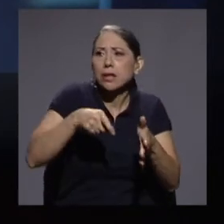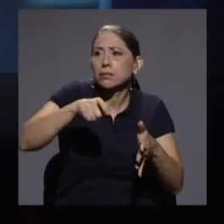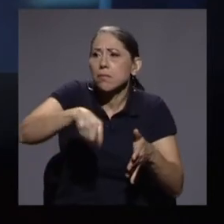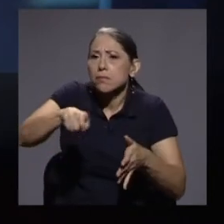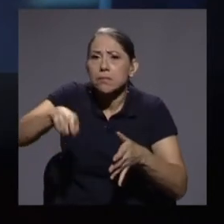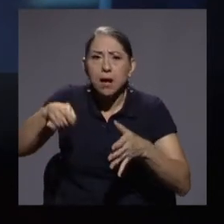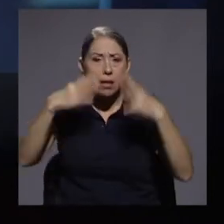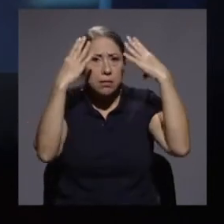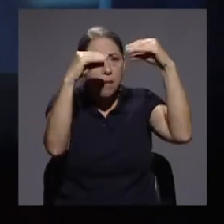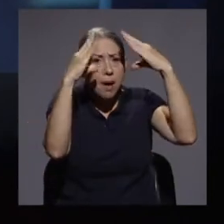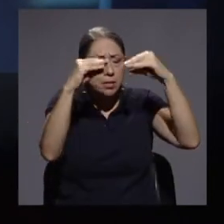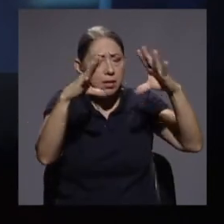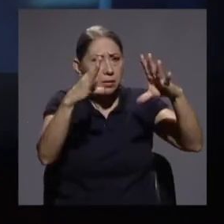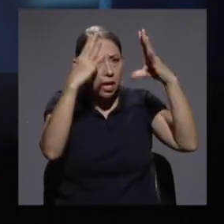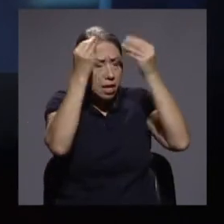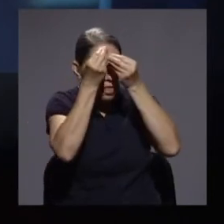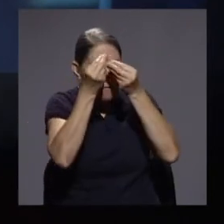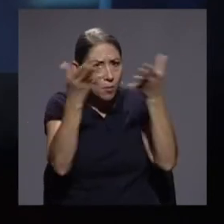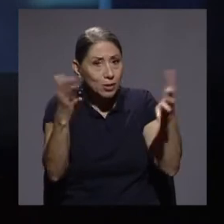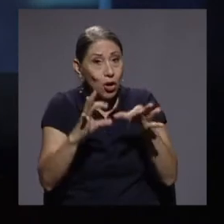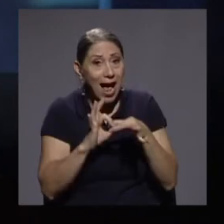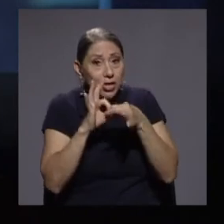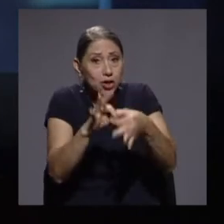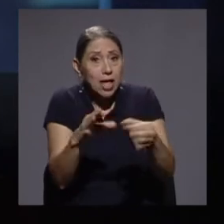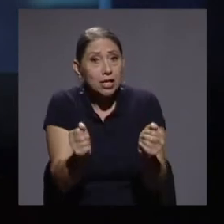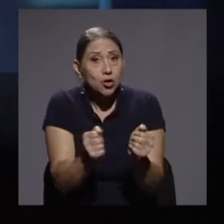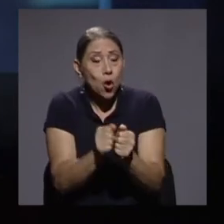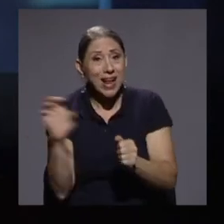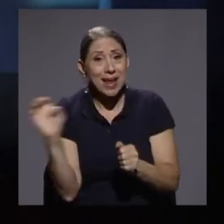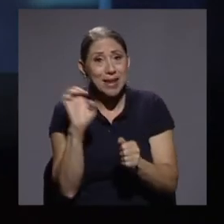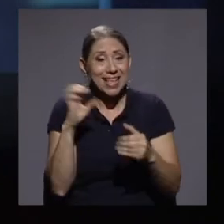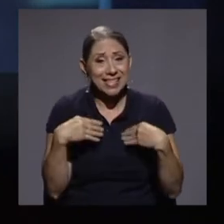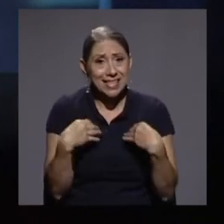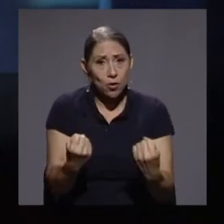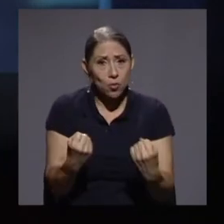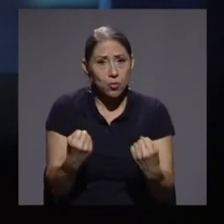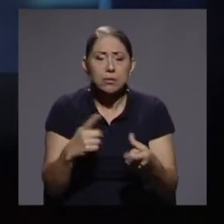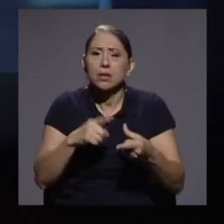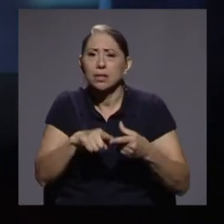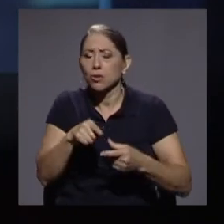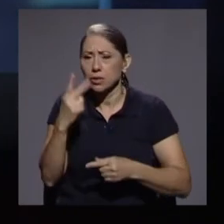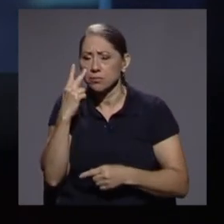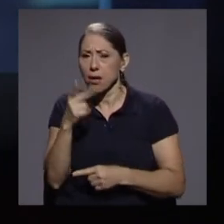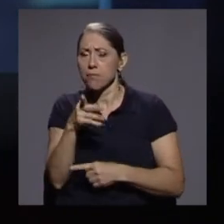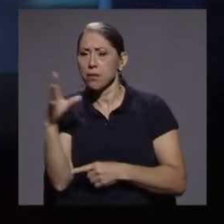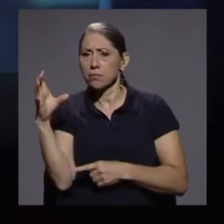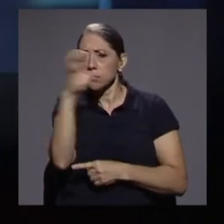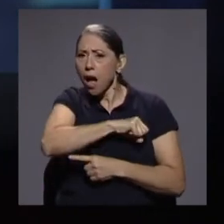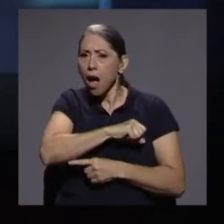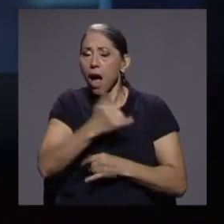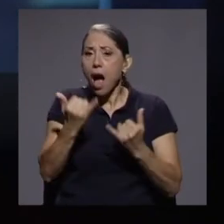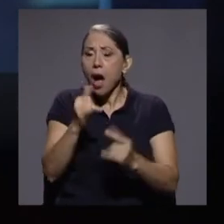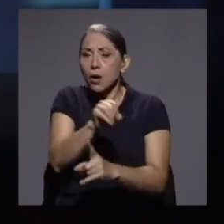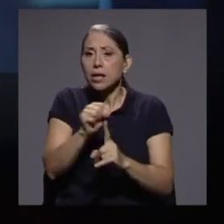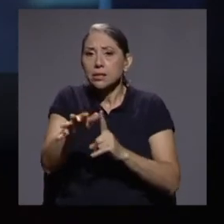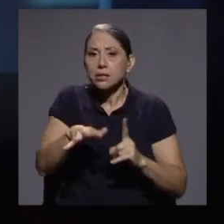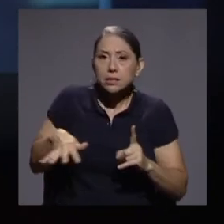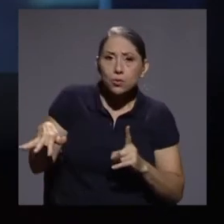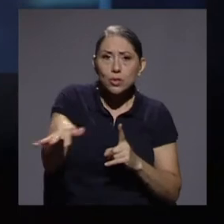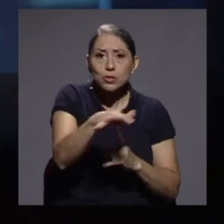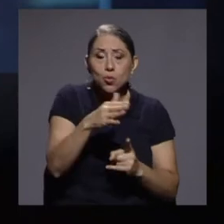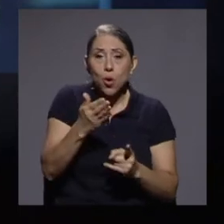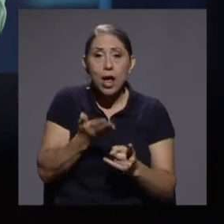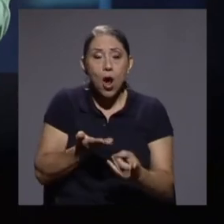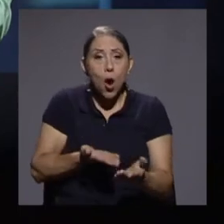asociadas a la atención de la emergencia. Entonces, esto nos permite ver que estamos en un contexto en el cual la